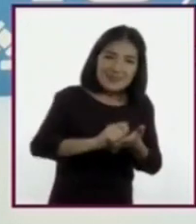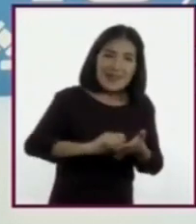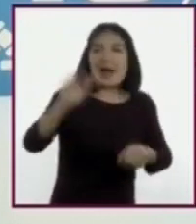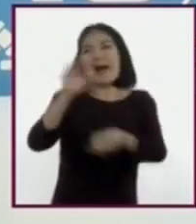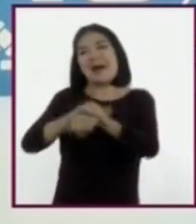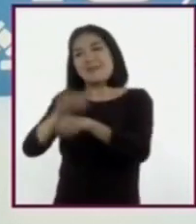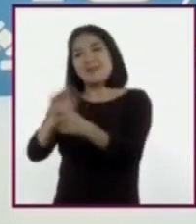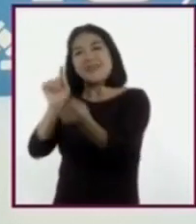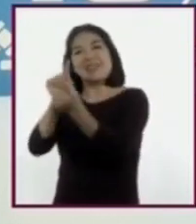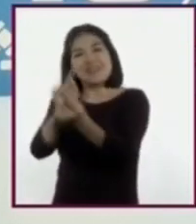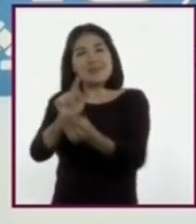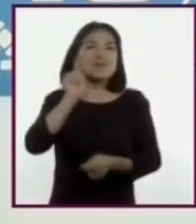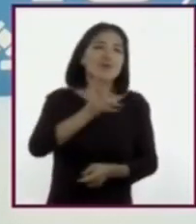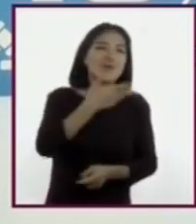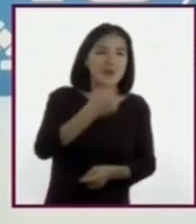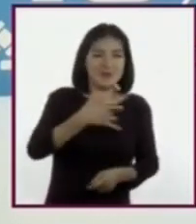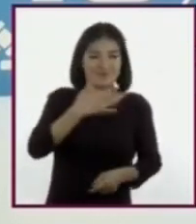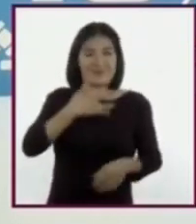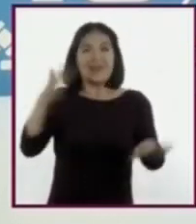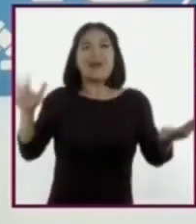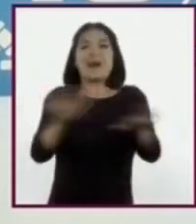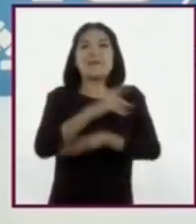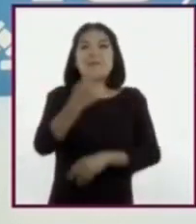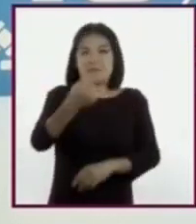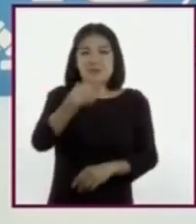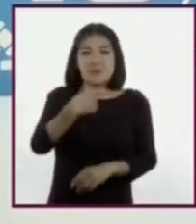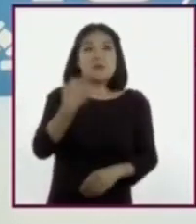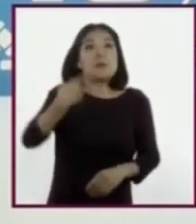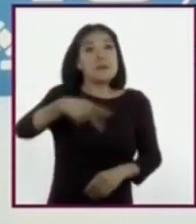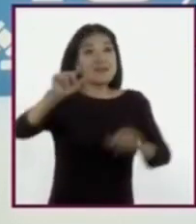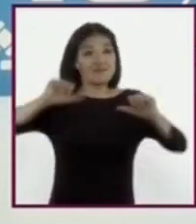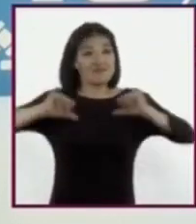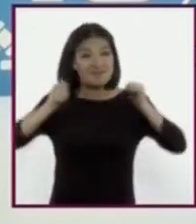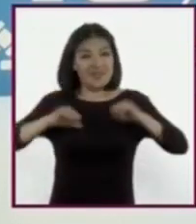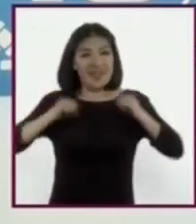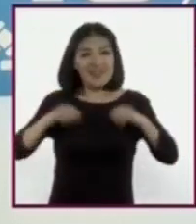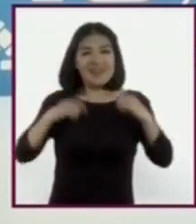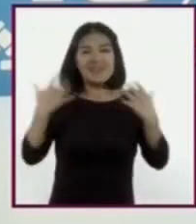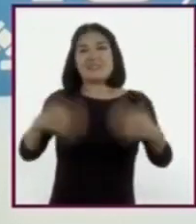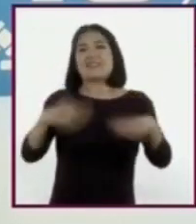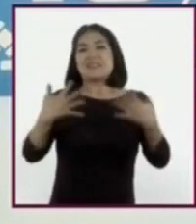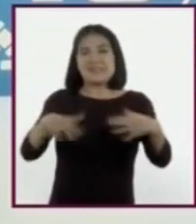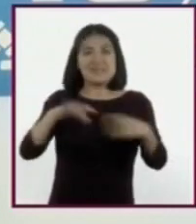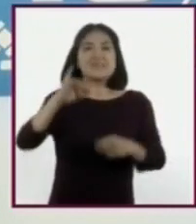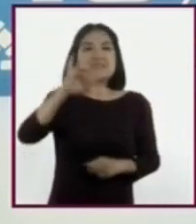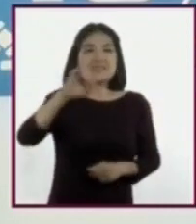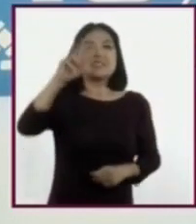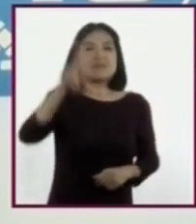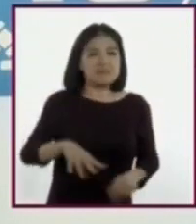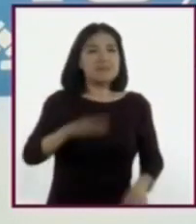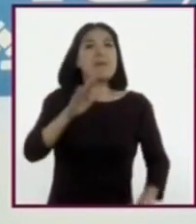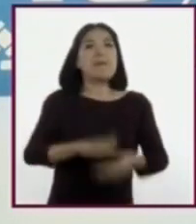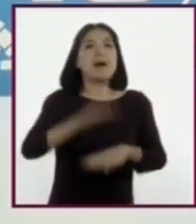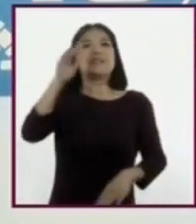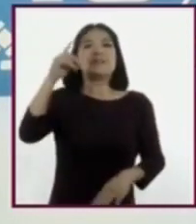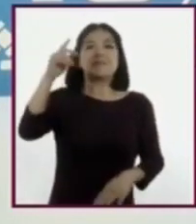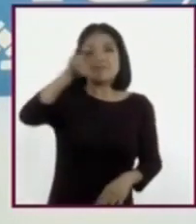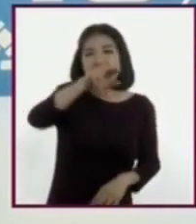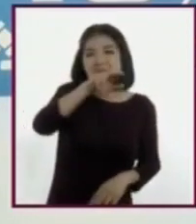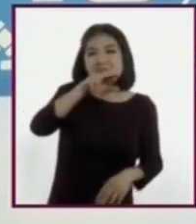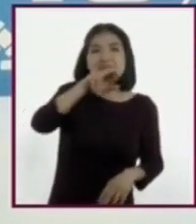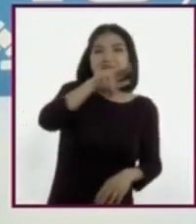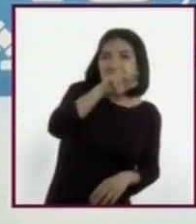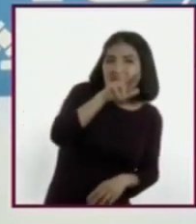Así que el cambio ha sido parte de nosotros. Pero la adolescencia adquiere un sentido ciertamente más inquietante y